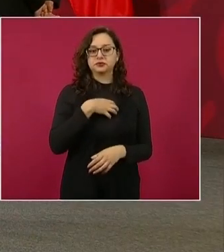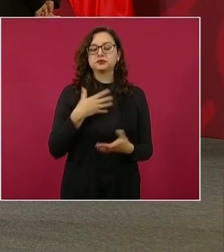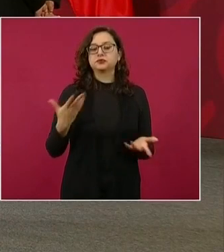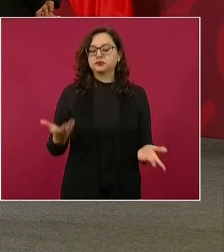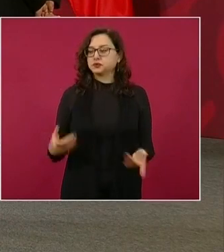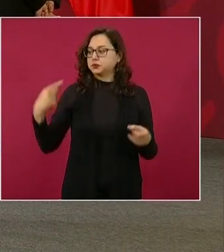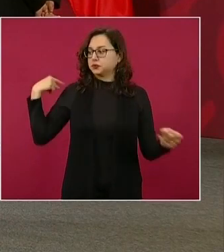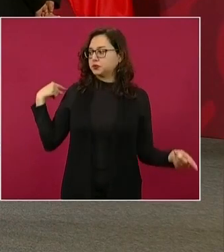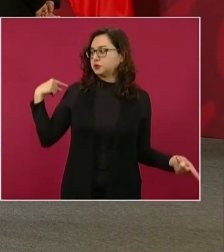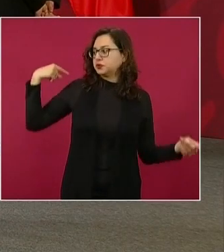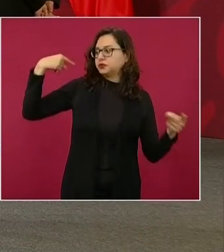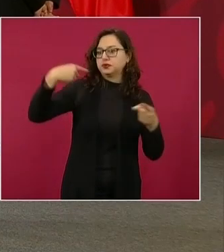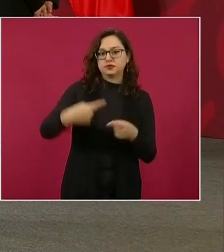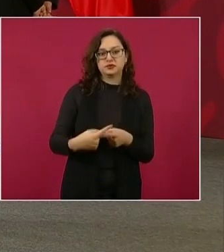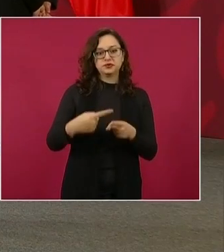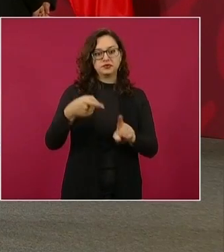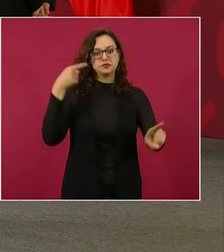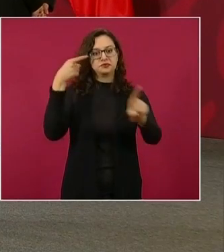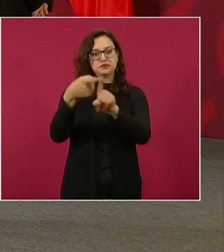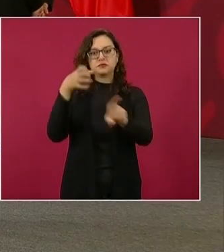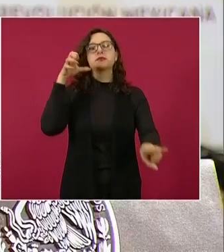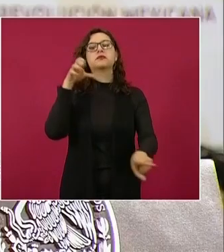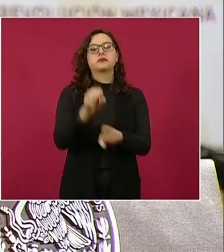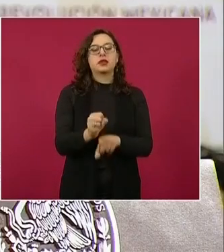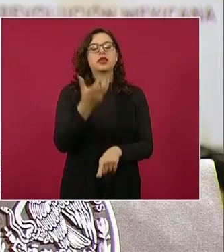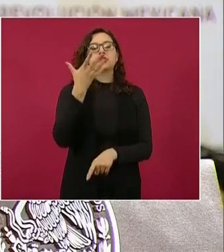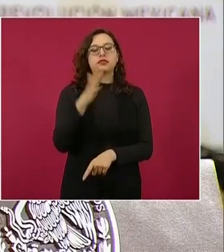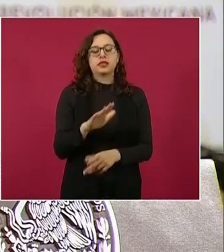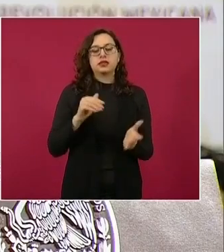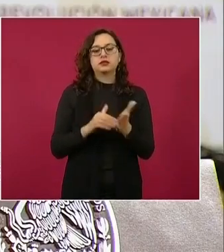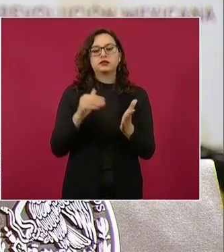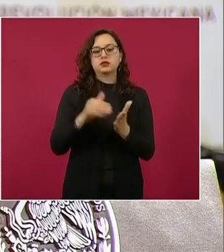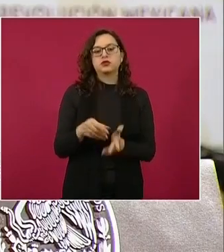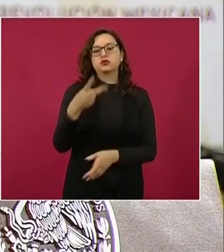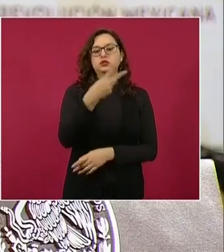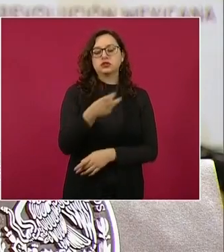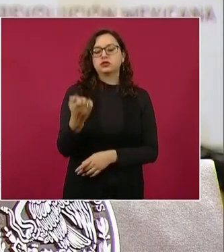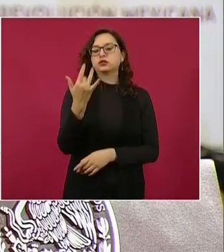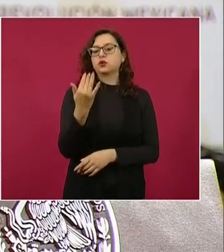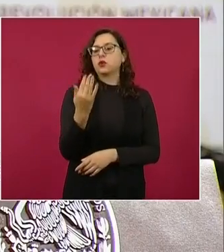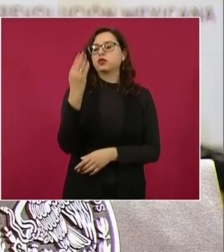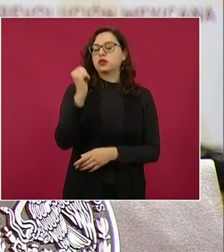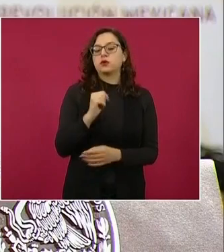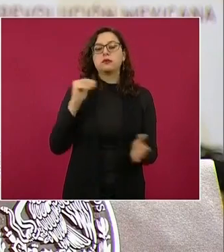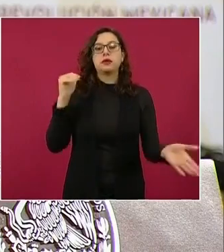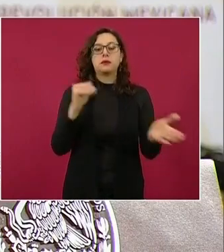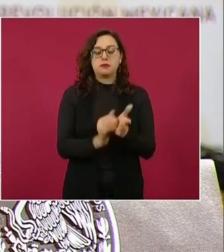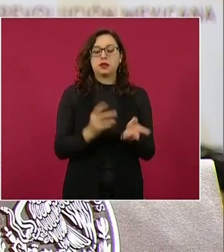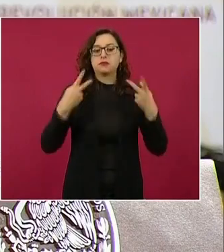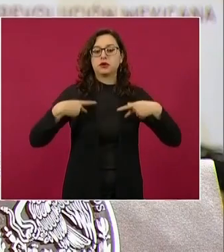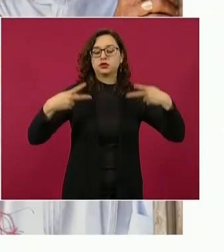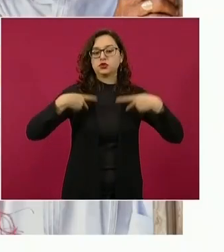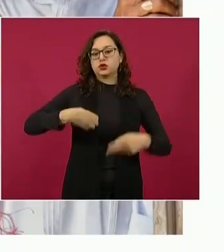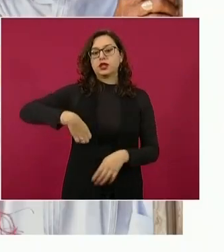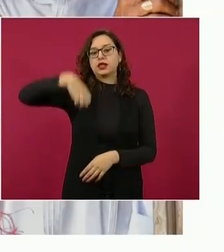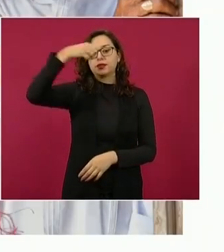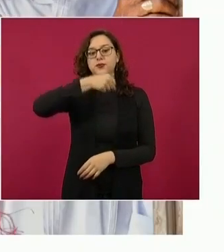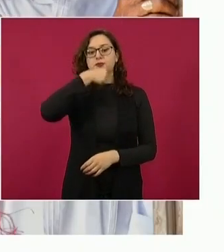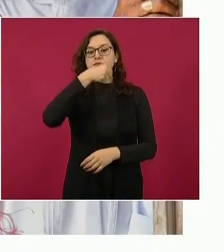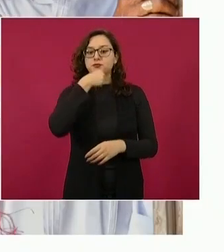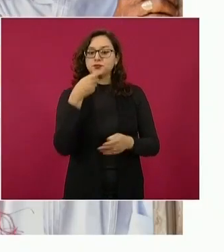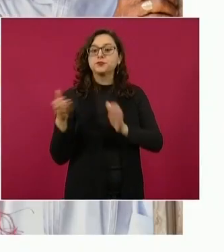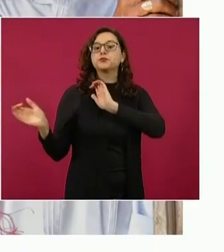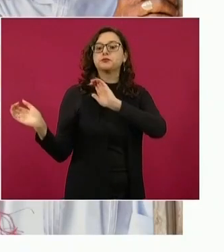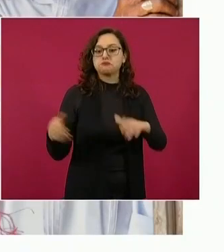enero llegamos a la meta de 10 millones 259 mil adultos mayores incorporados a la pensión, como fue el